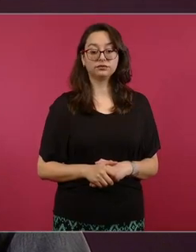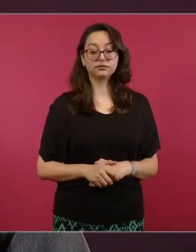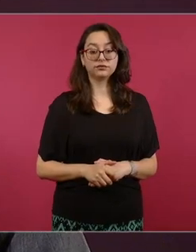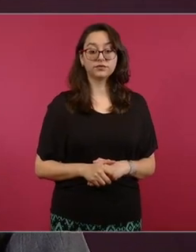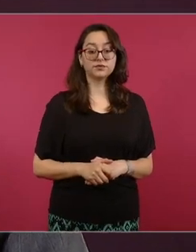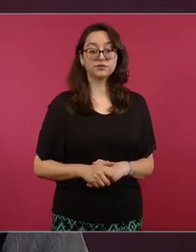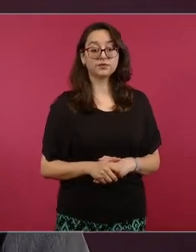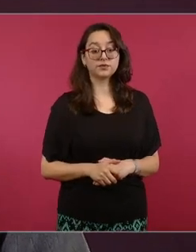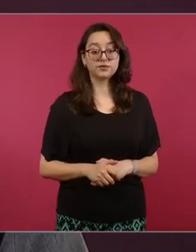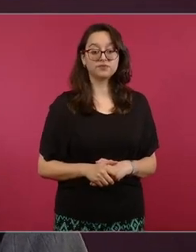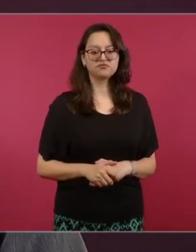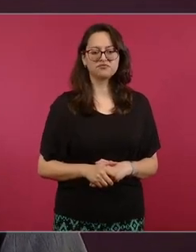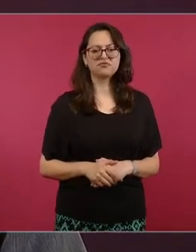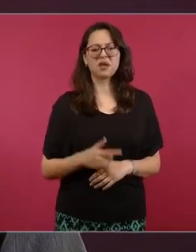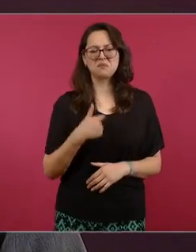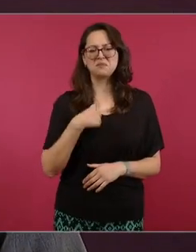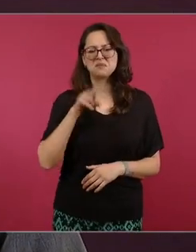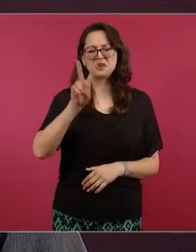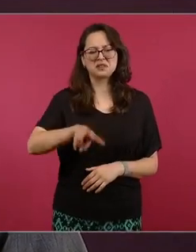hasta descansé